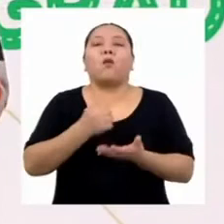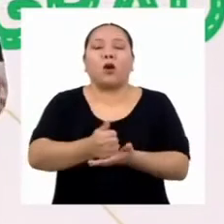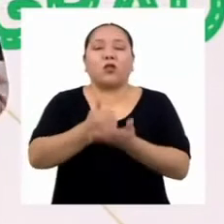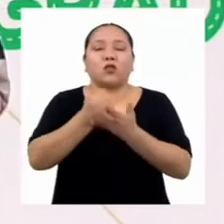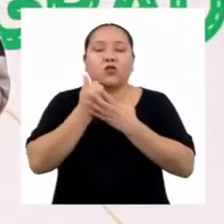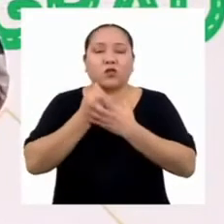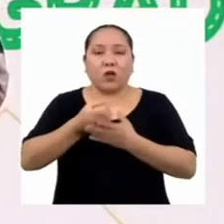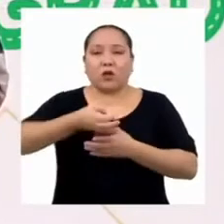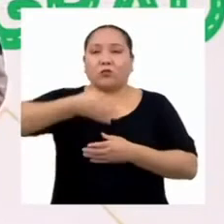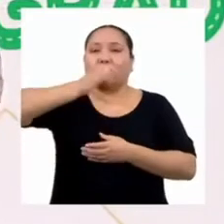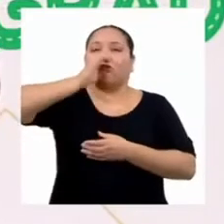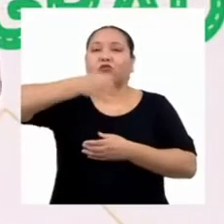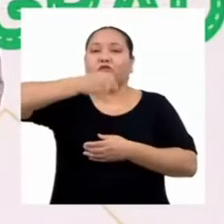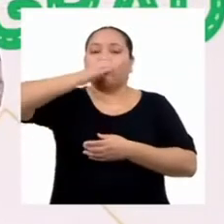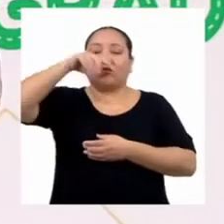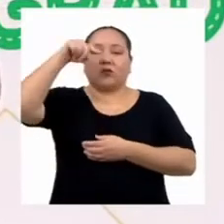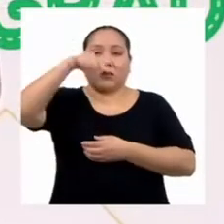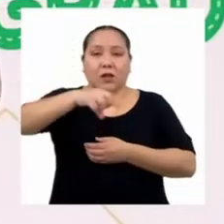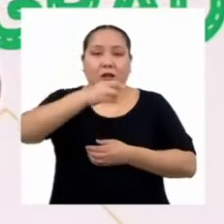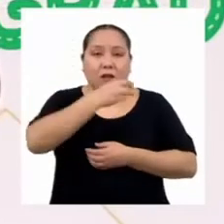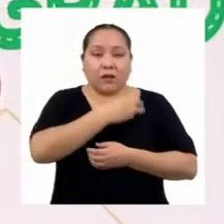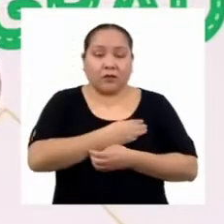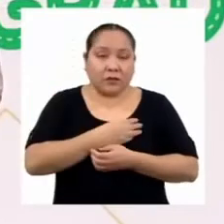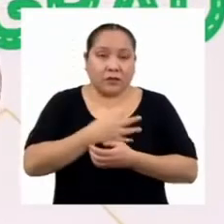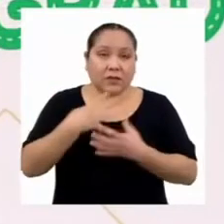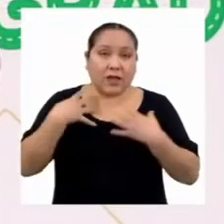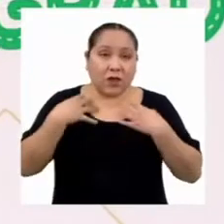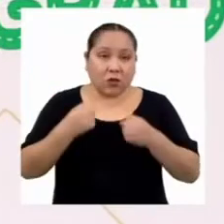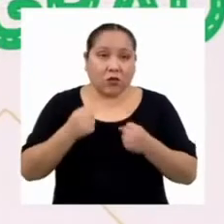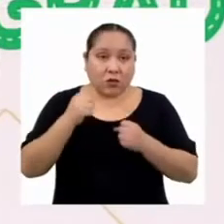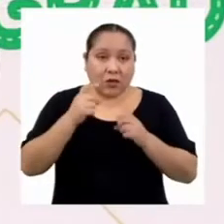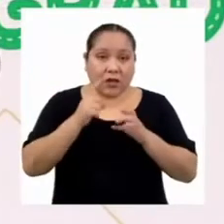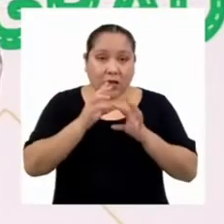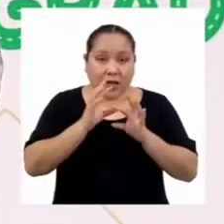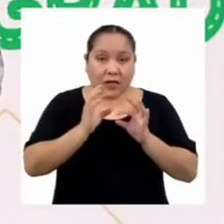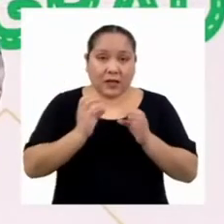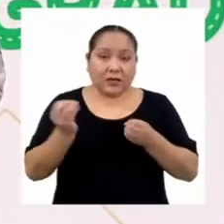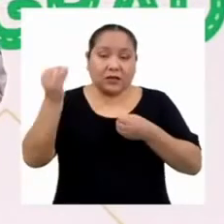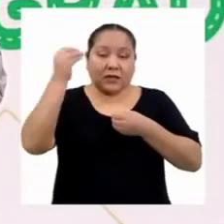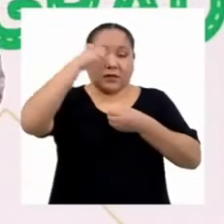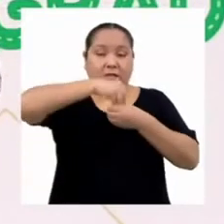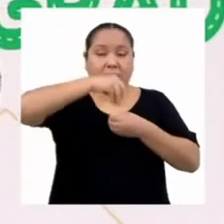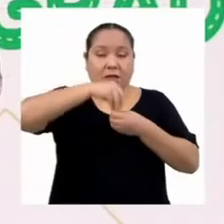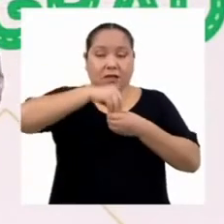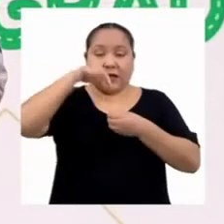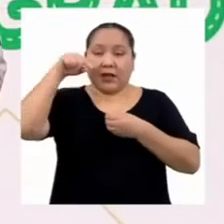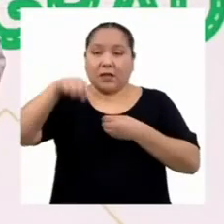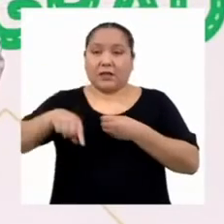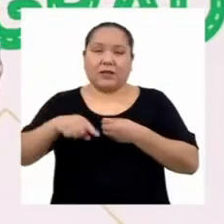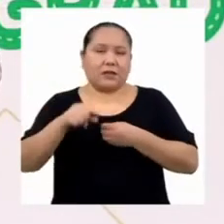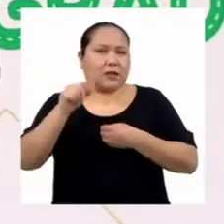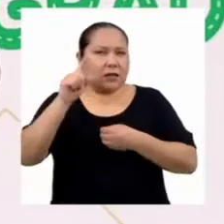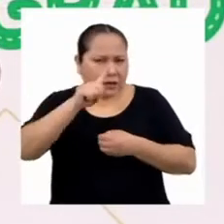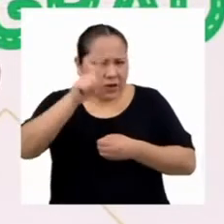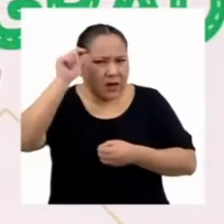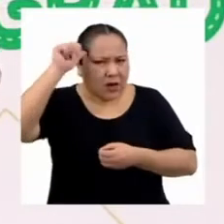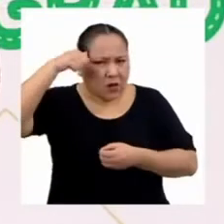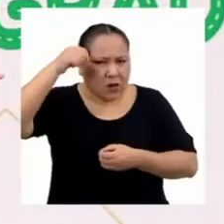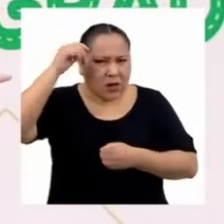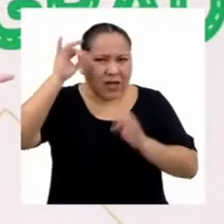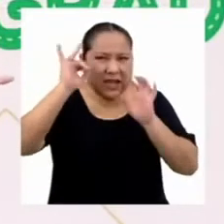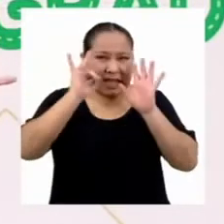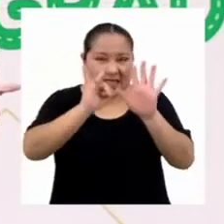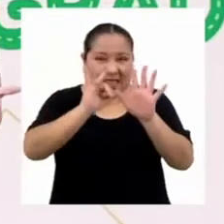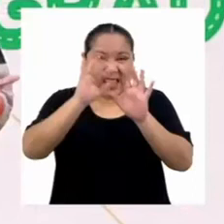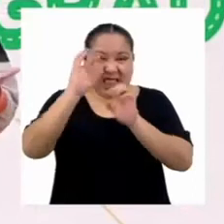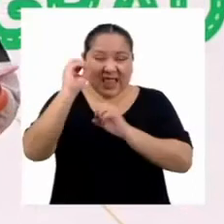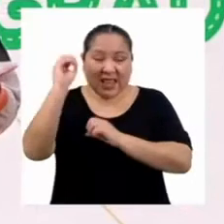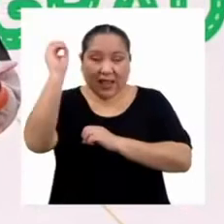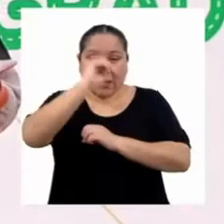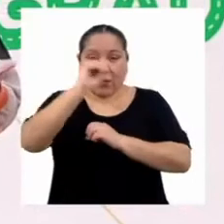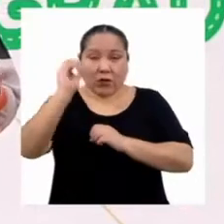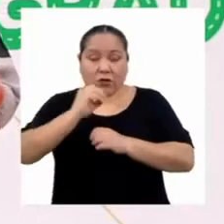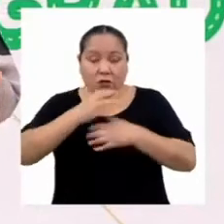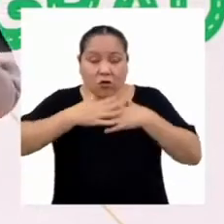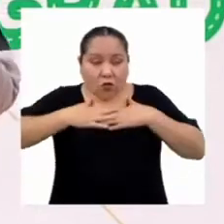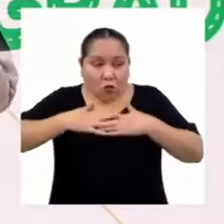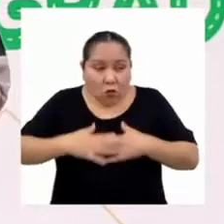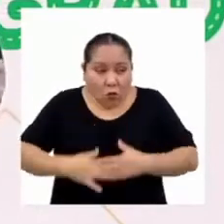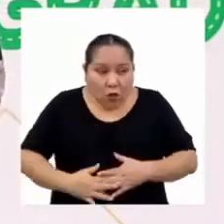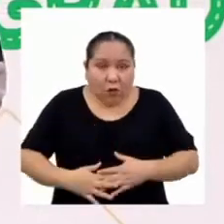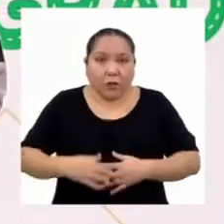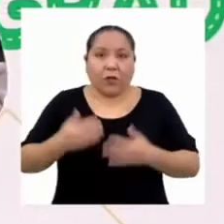saludable incluye este importante elemento. No sé si lo recuerdes, pero el 70% de tu cuerpo está compuesto de agua.